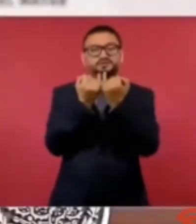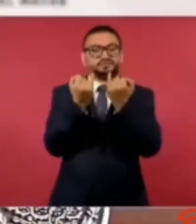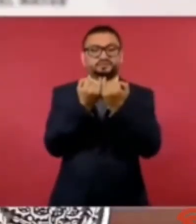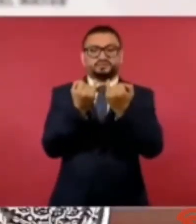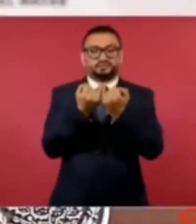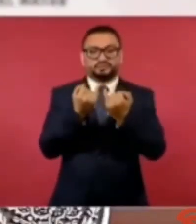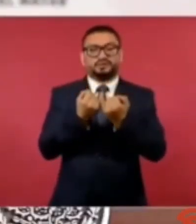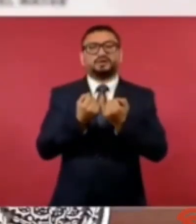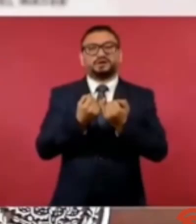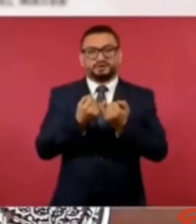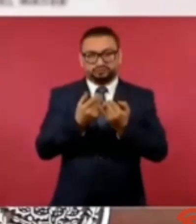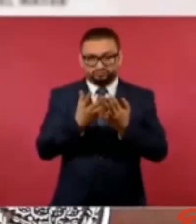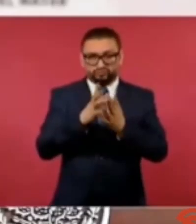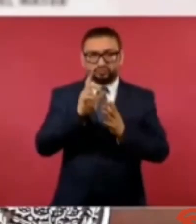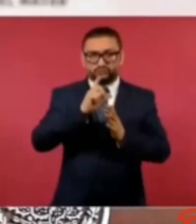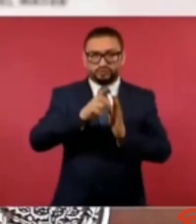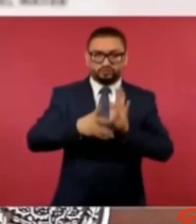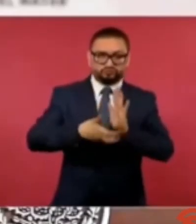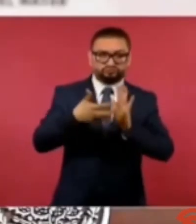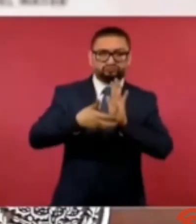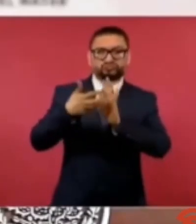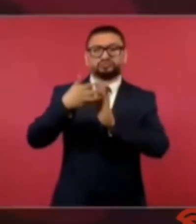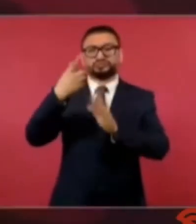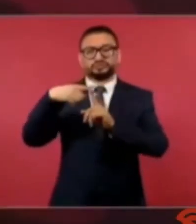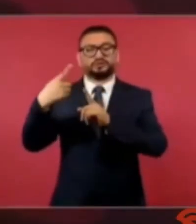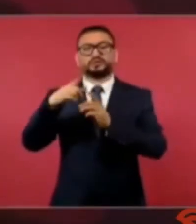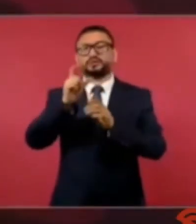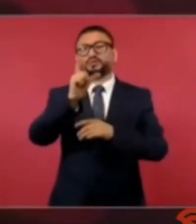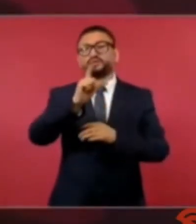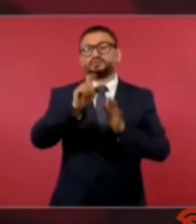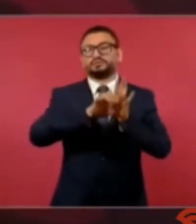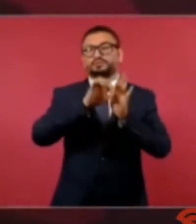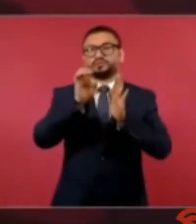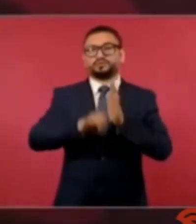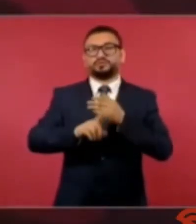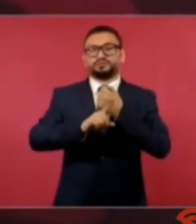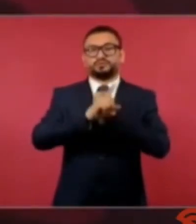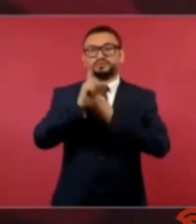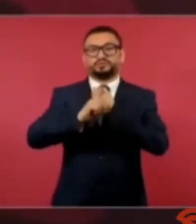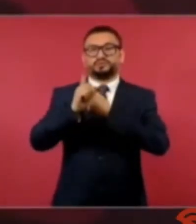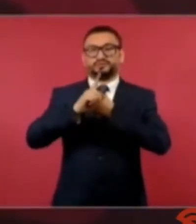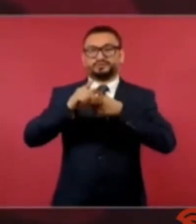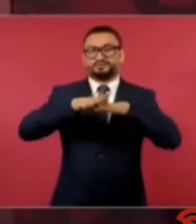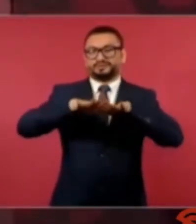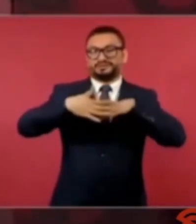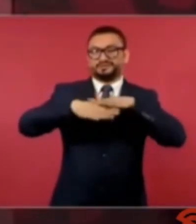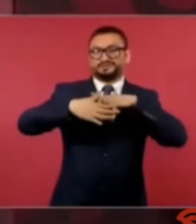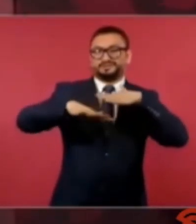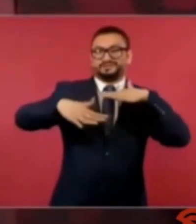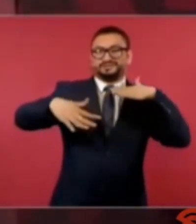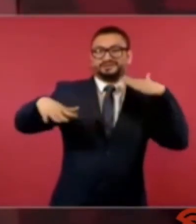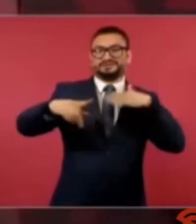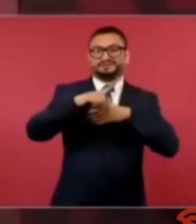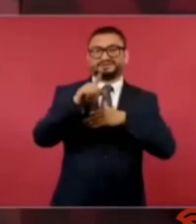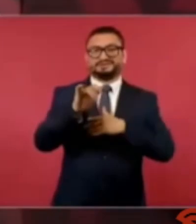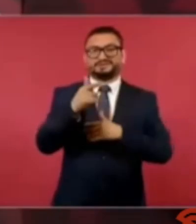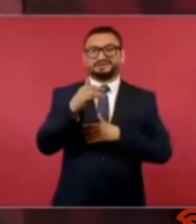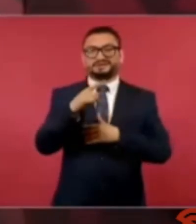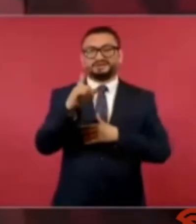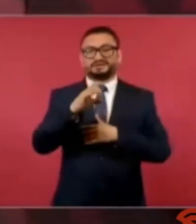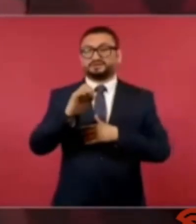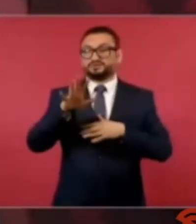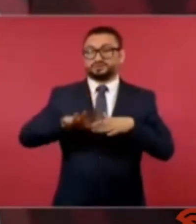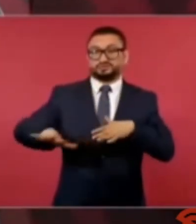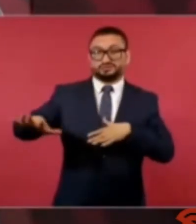dragado nada más resolver el problema del sargazo en el Caribe